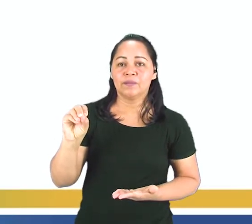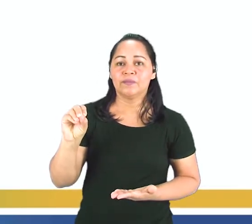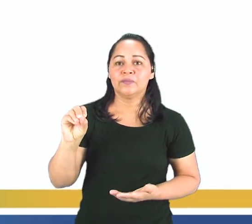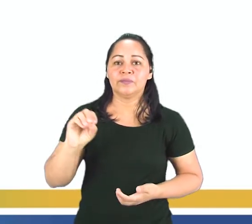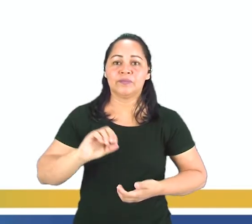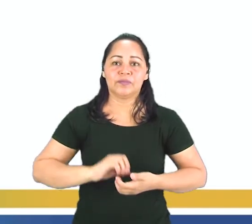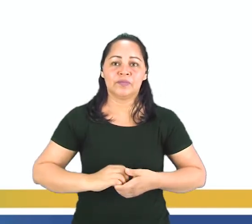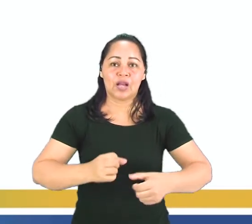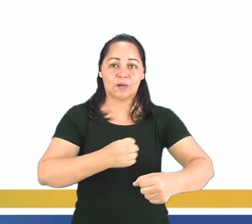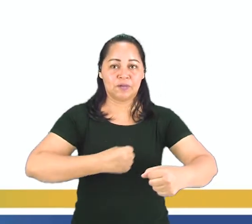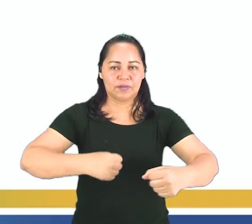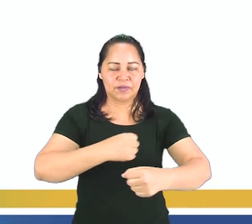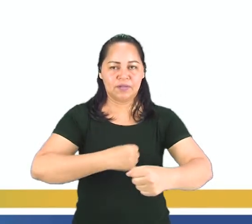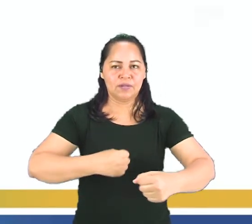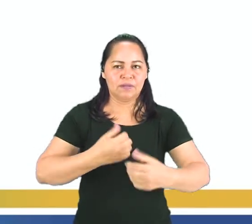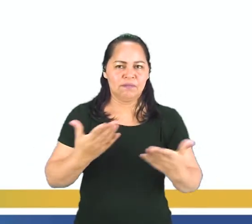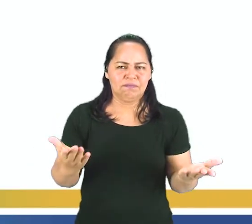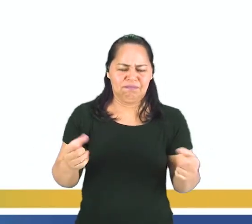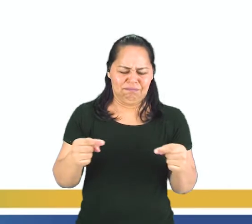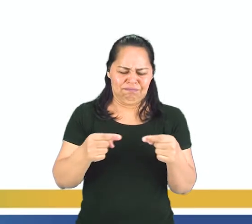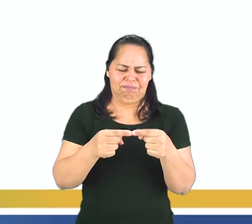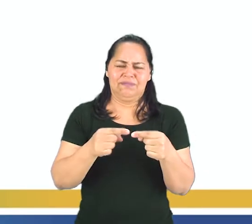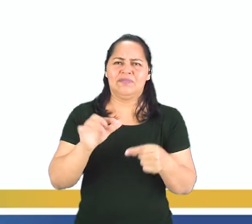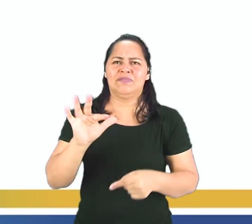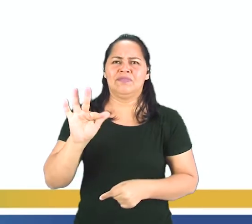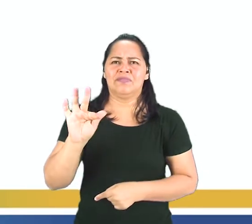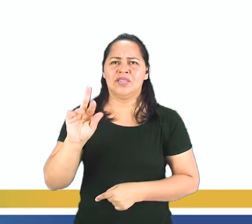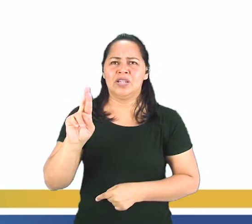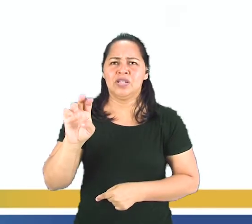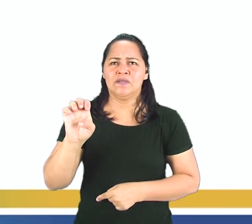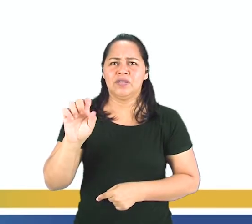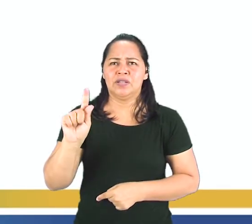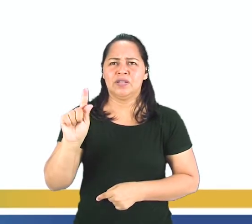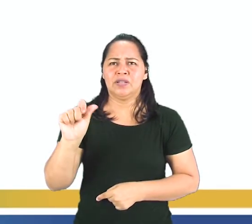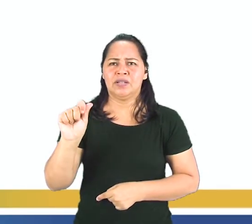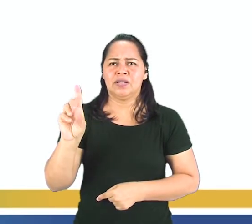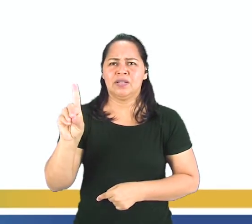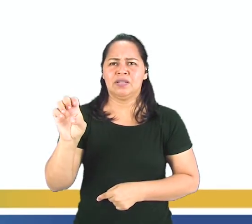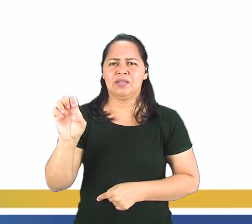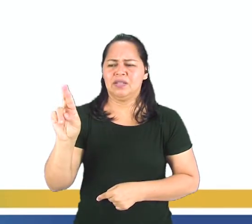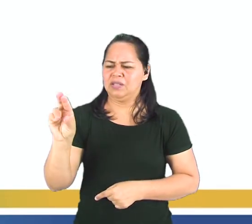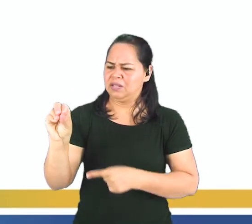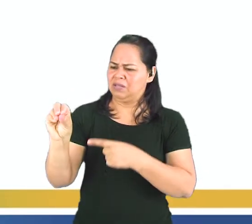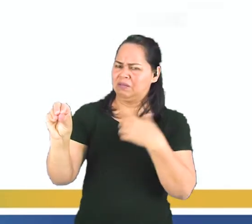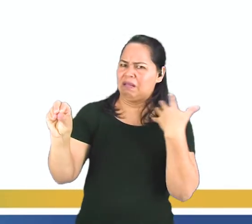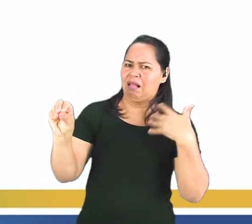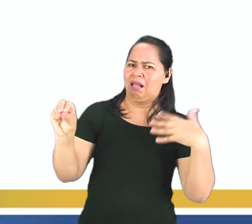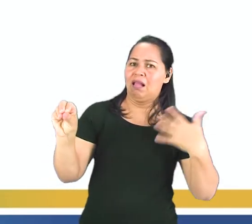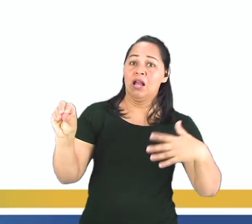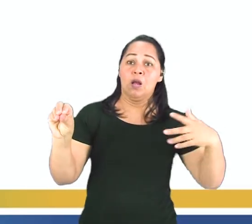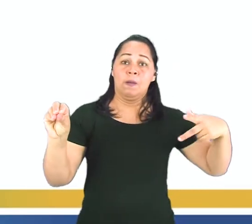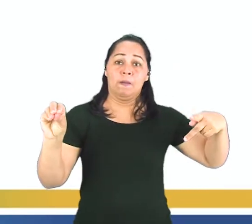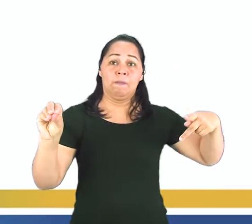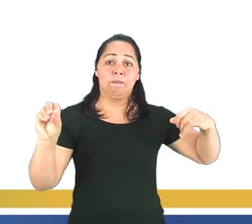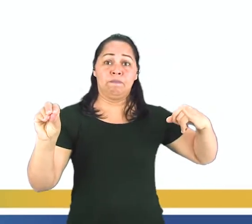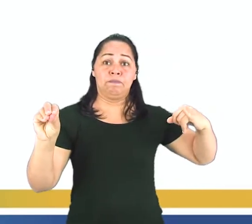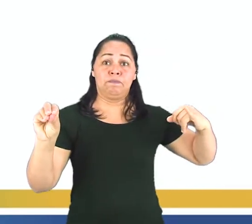de mi cocina. Profesor, ¿cuál es la relación que ese nombre tiene con nuestra piel? Pelo amor de Dios. Bueno, nosotros